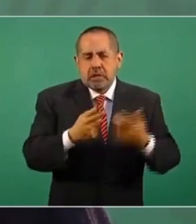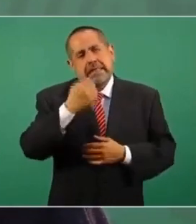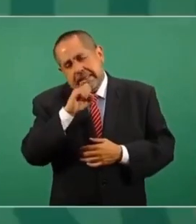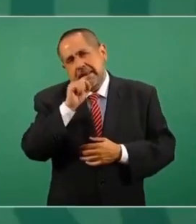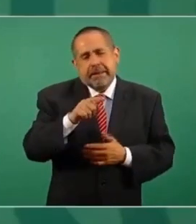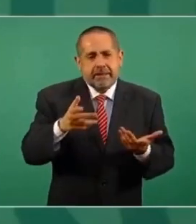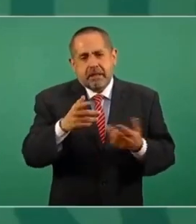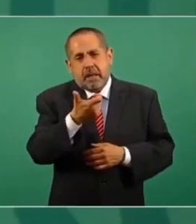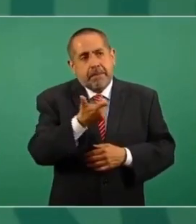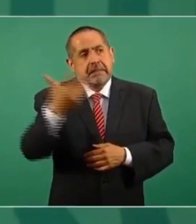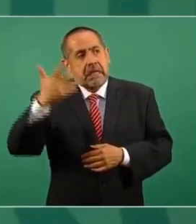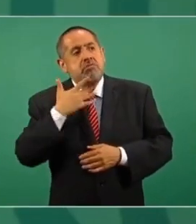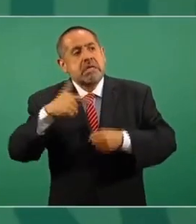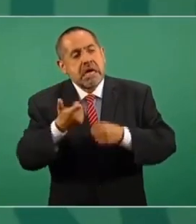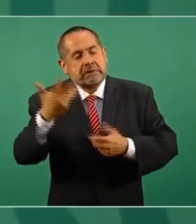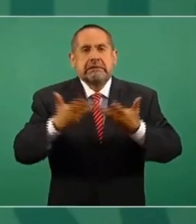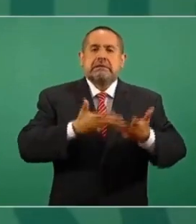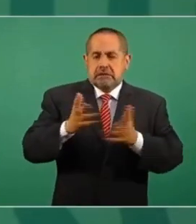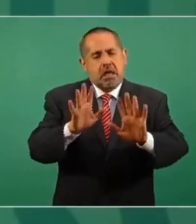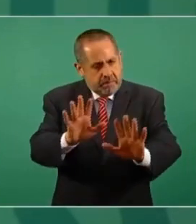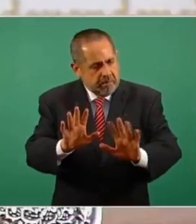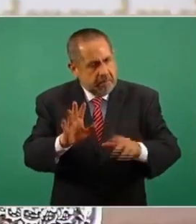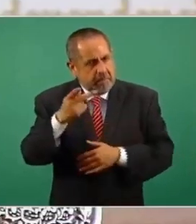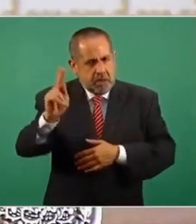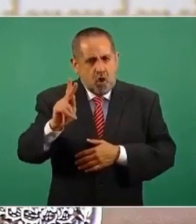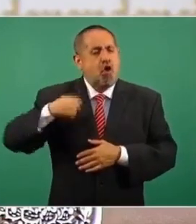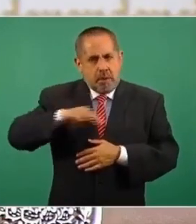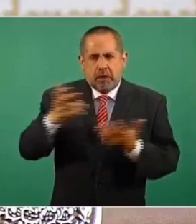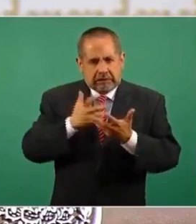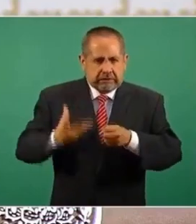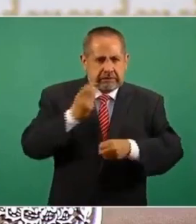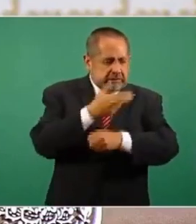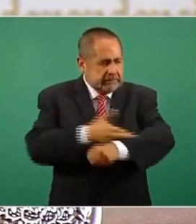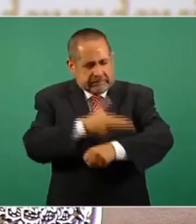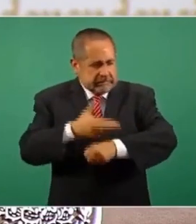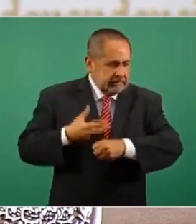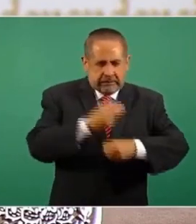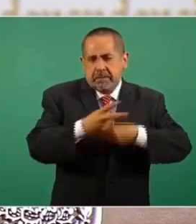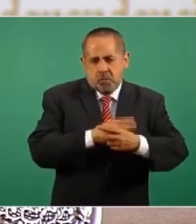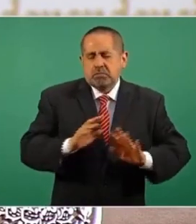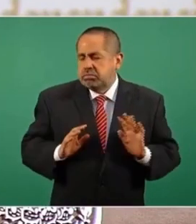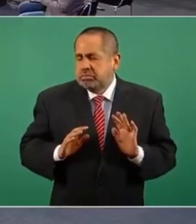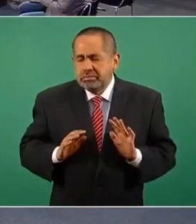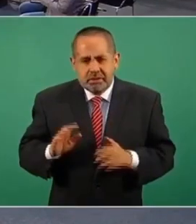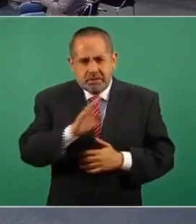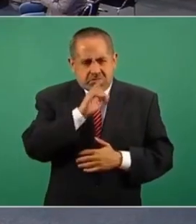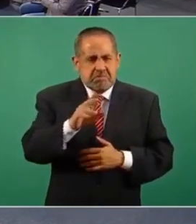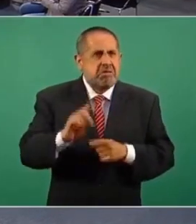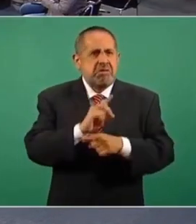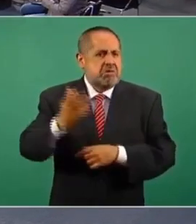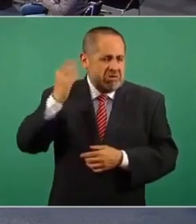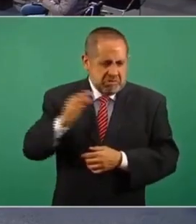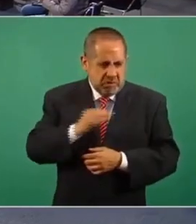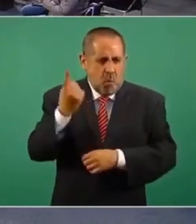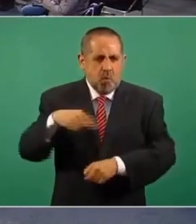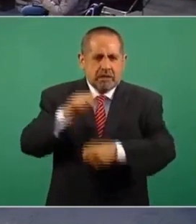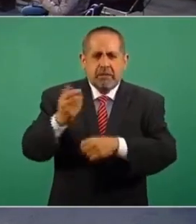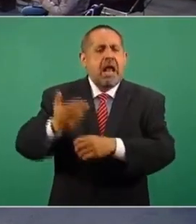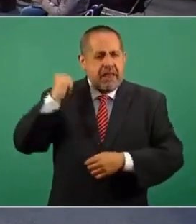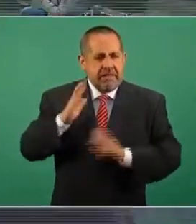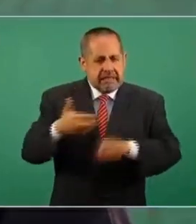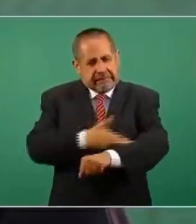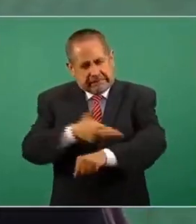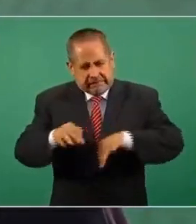aumento en el precio del gas. Pero ya nosotros estamos tomando medidas desde hace una semana